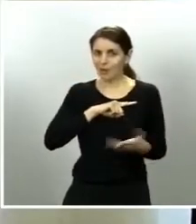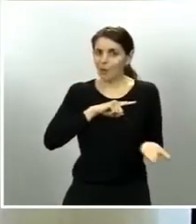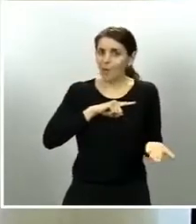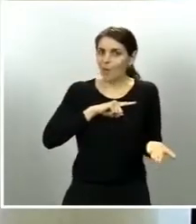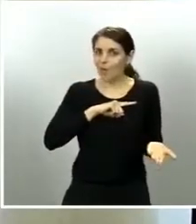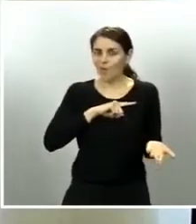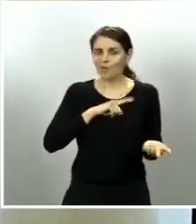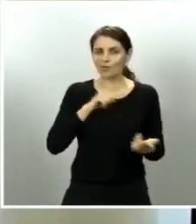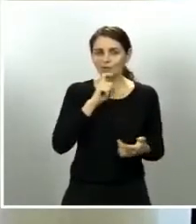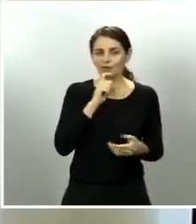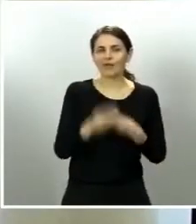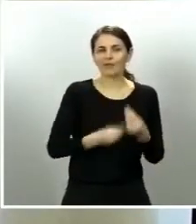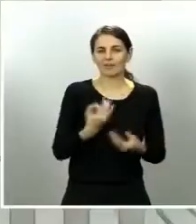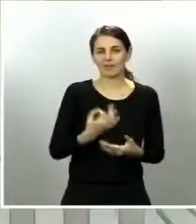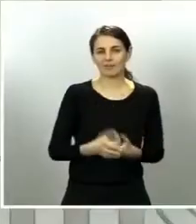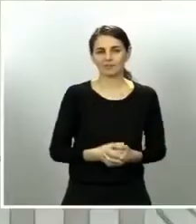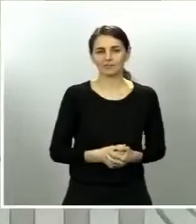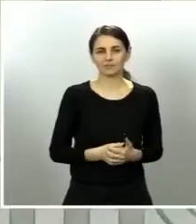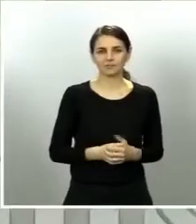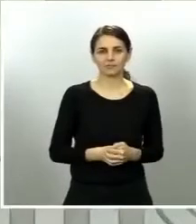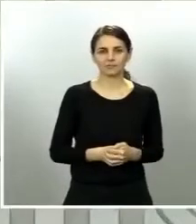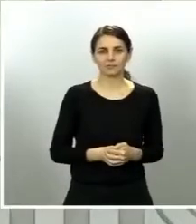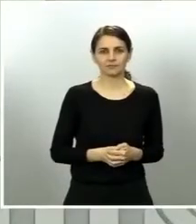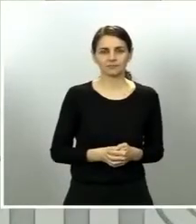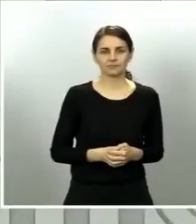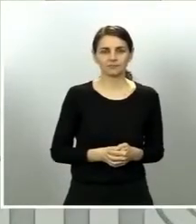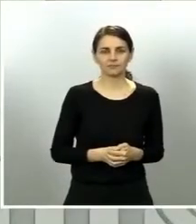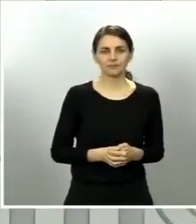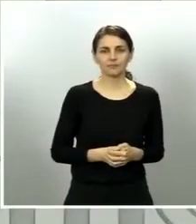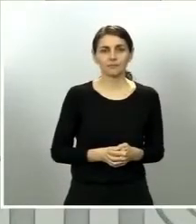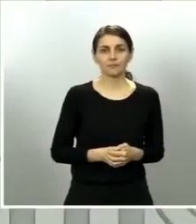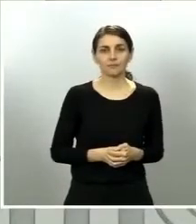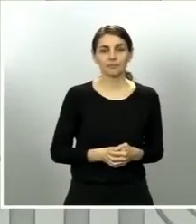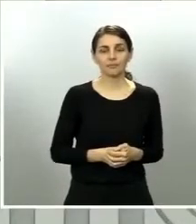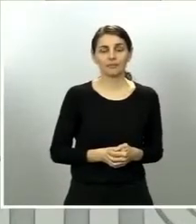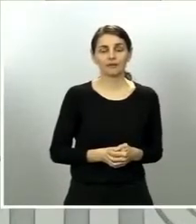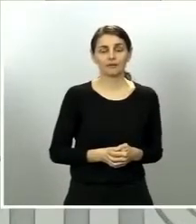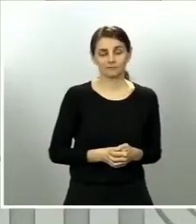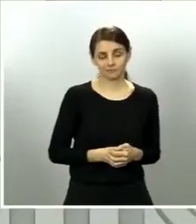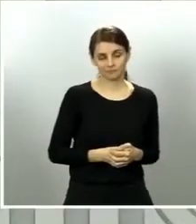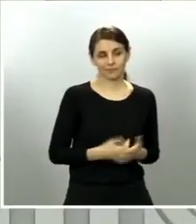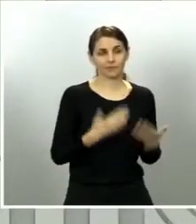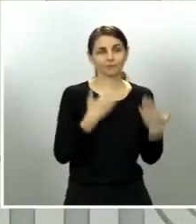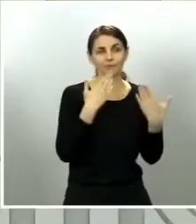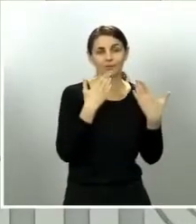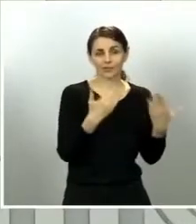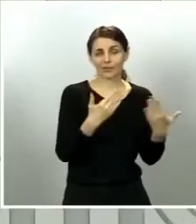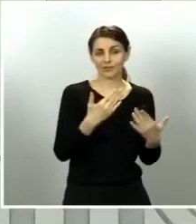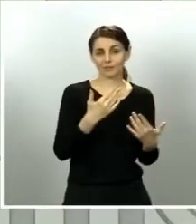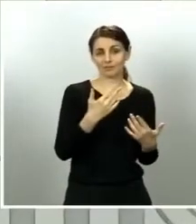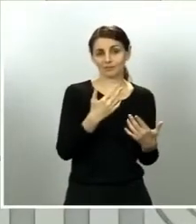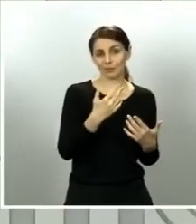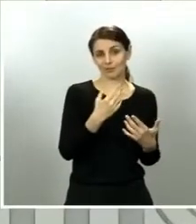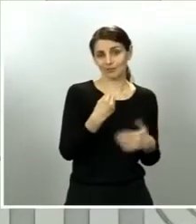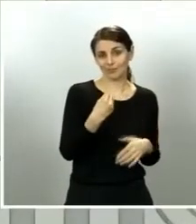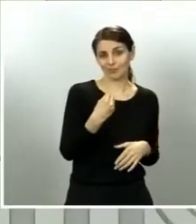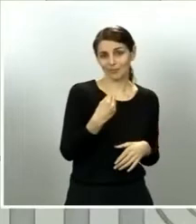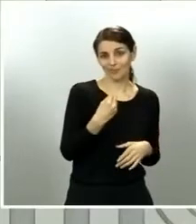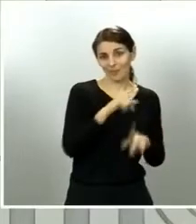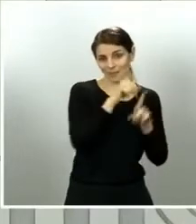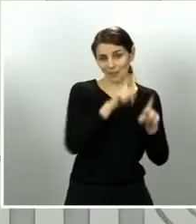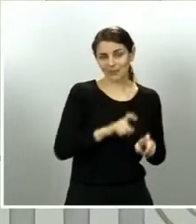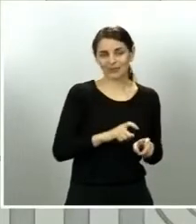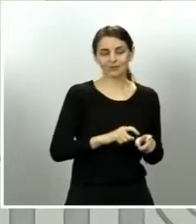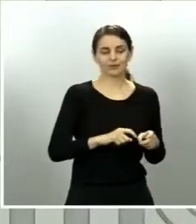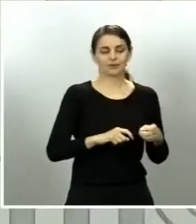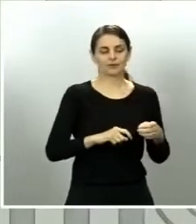muchas gracias pues muchas gracias Rocío por tus preguntas en concreto tres la orden que estamos preparando y que